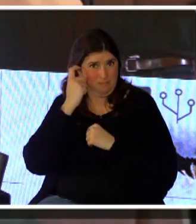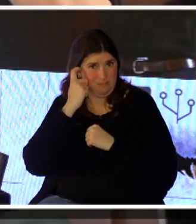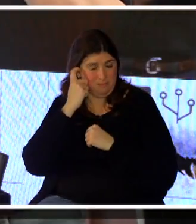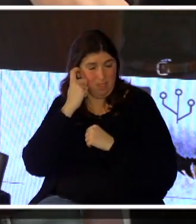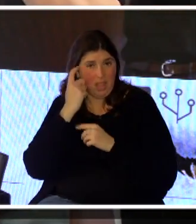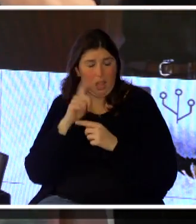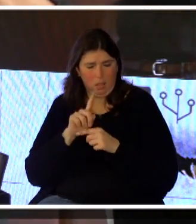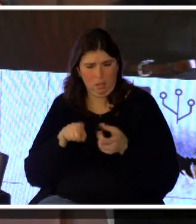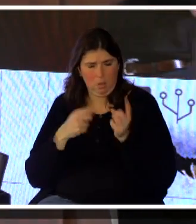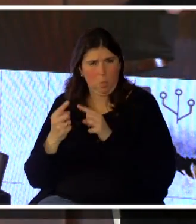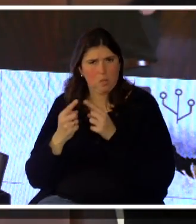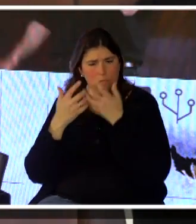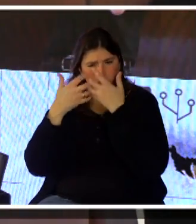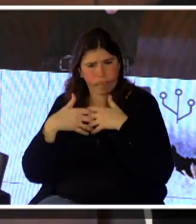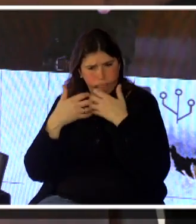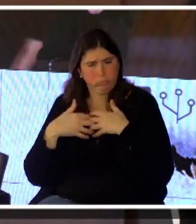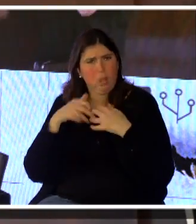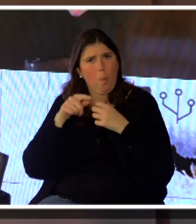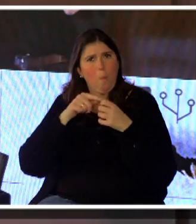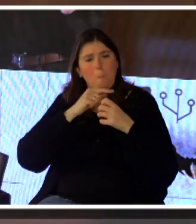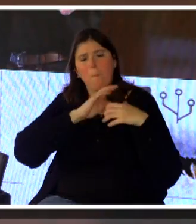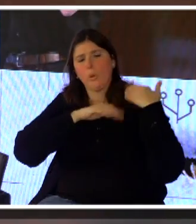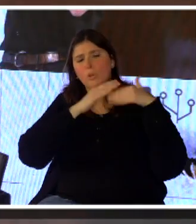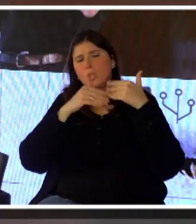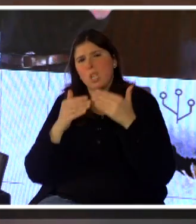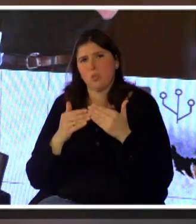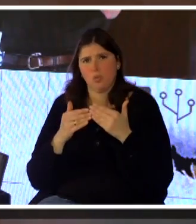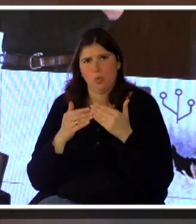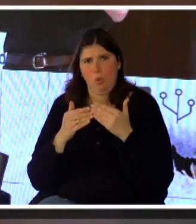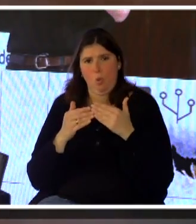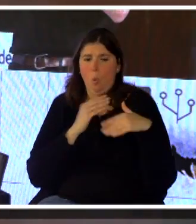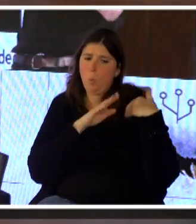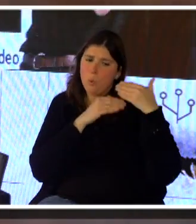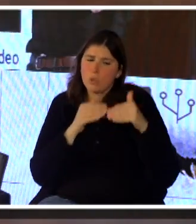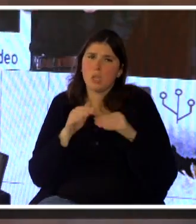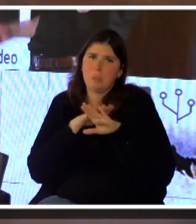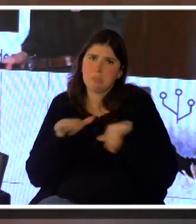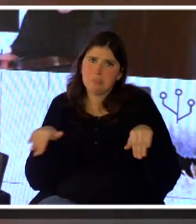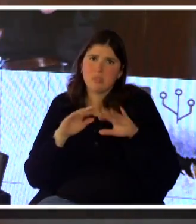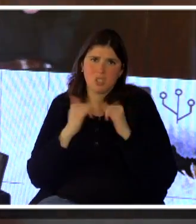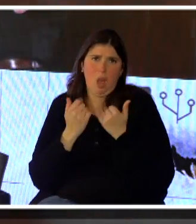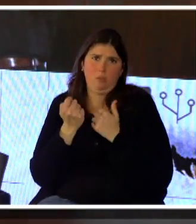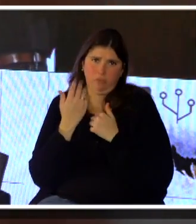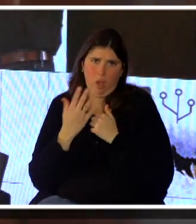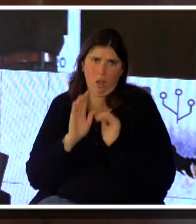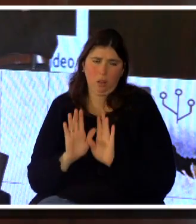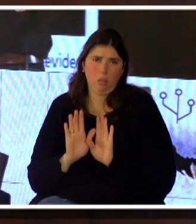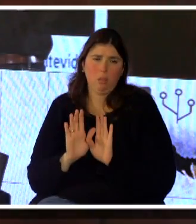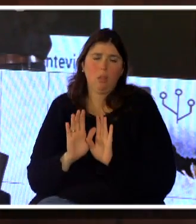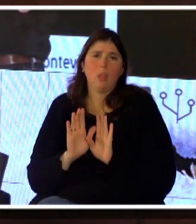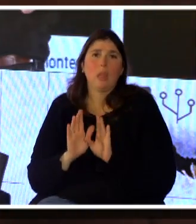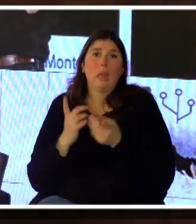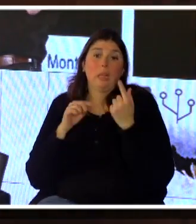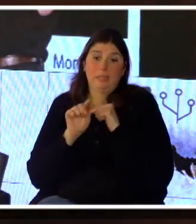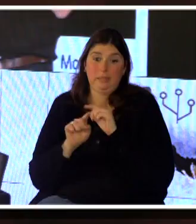proceso automatizado de su construcción, un proceso que está normalizado, que está validado, y ha sido la clave que